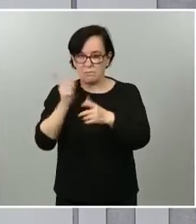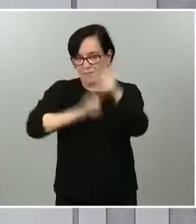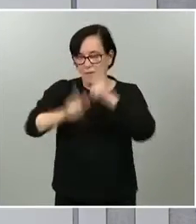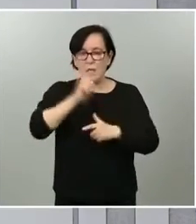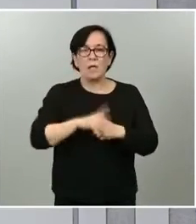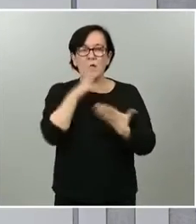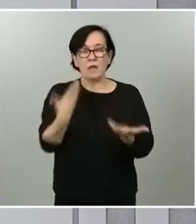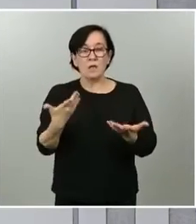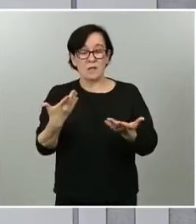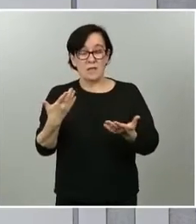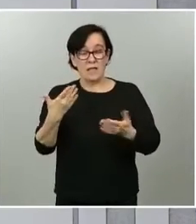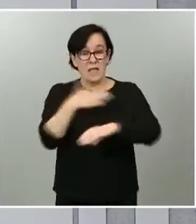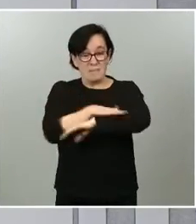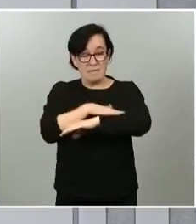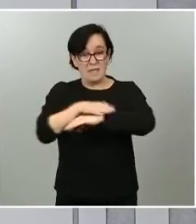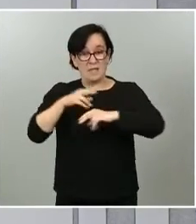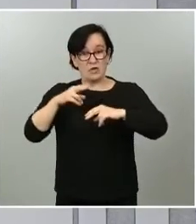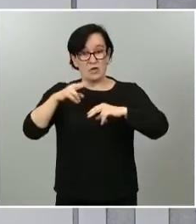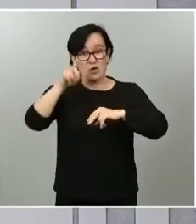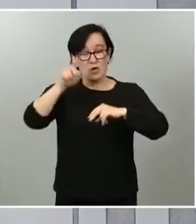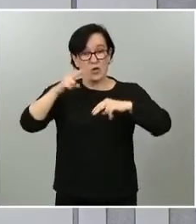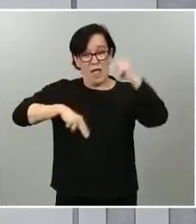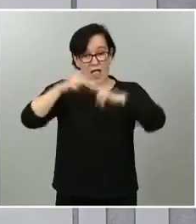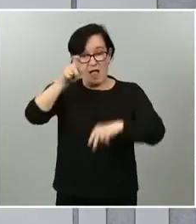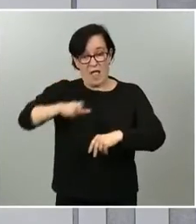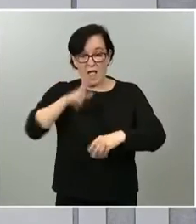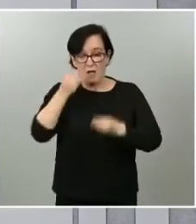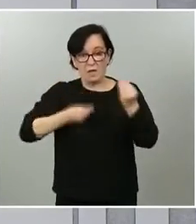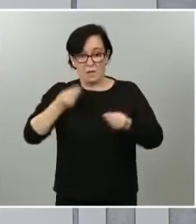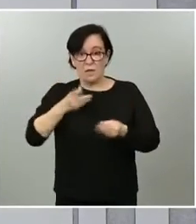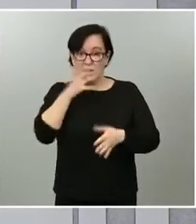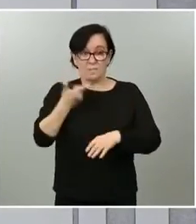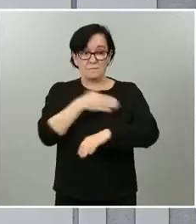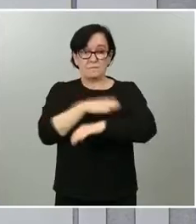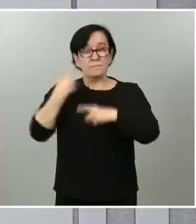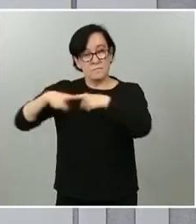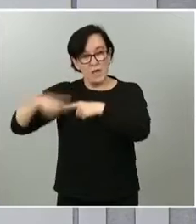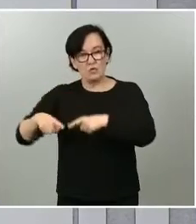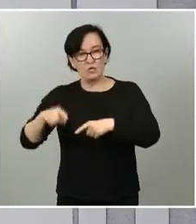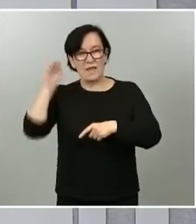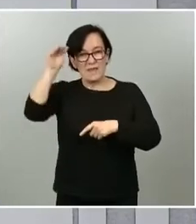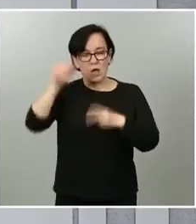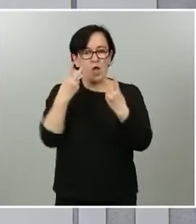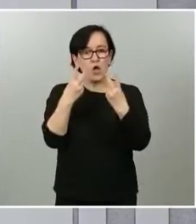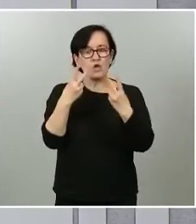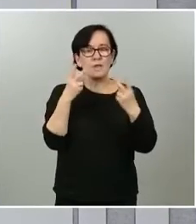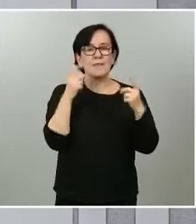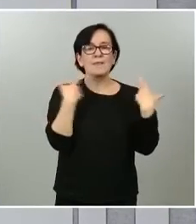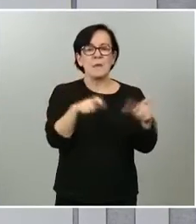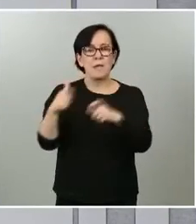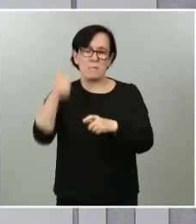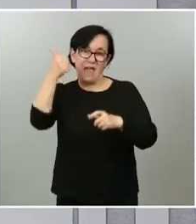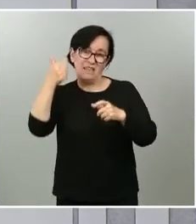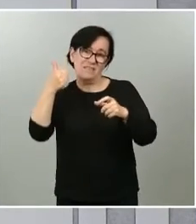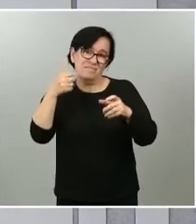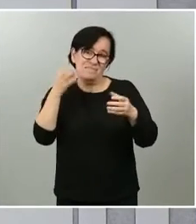que el ministro Ávalo anticipó es que, evidentemente, él mismo, la ministra de Asuntos Exteriores, que son los dos departamentos más involucrados en esas